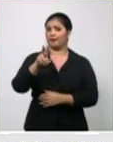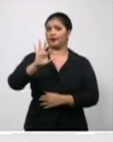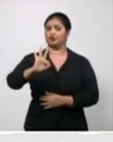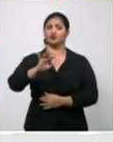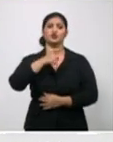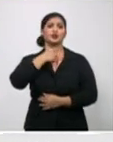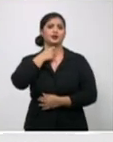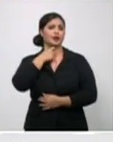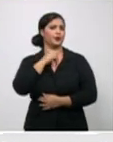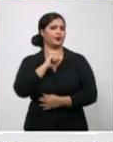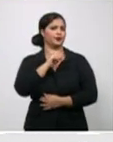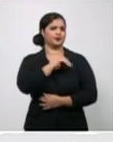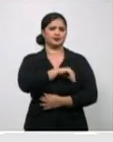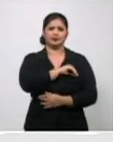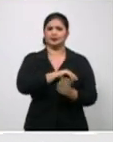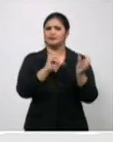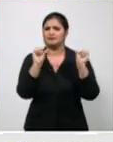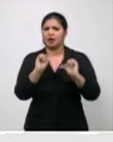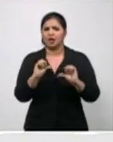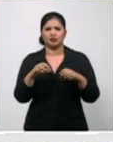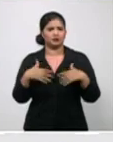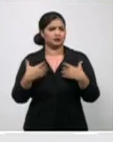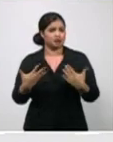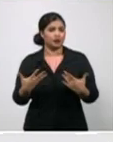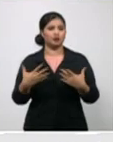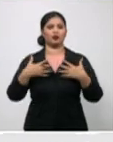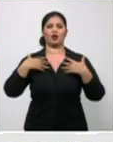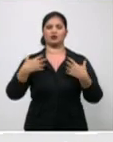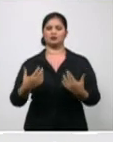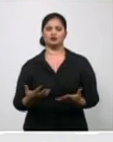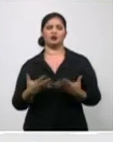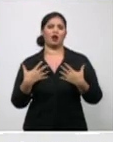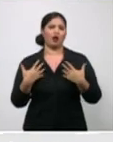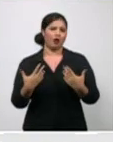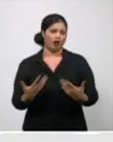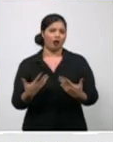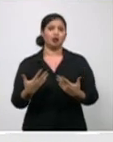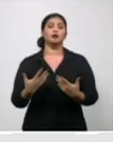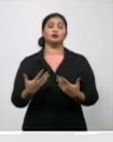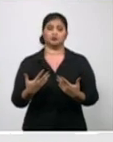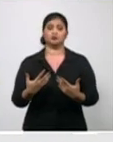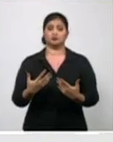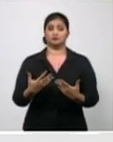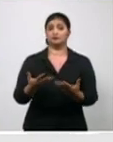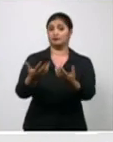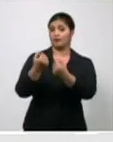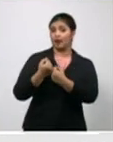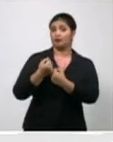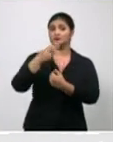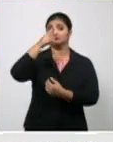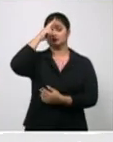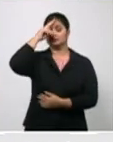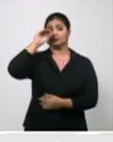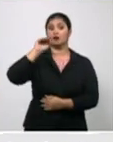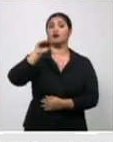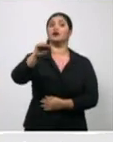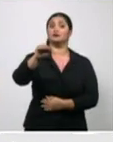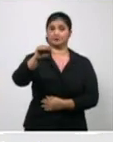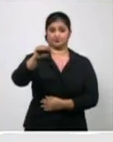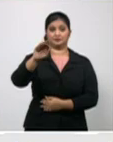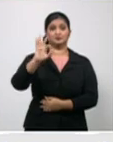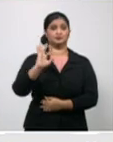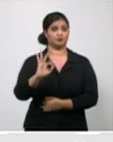decaimiento, con lo que incluso fue ingresada por este cuadro decaimiento y un poco de estado